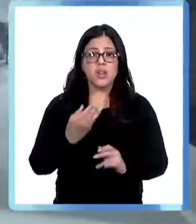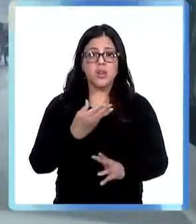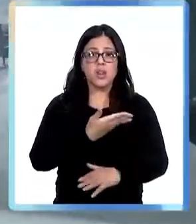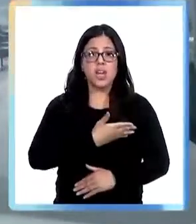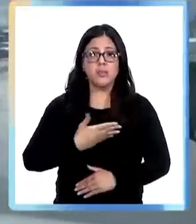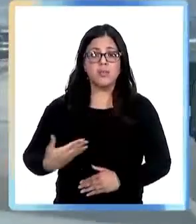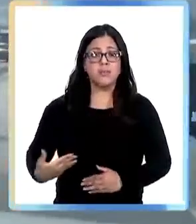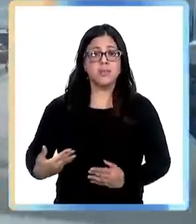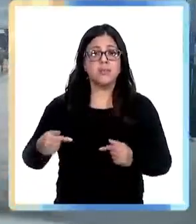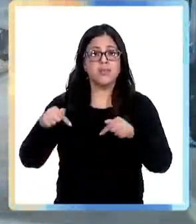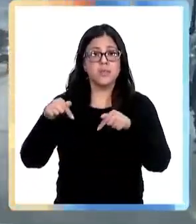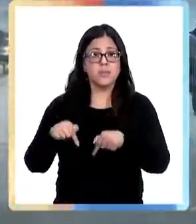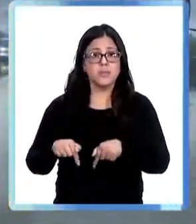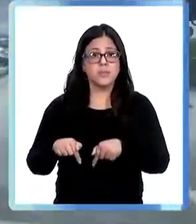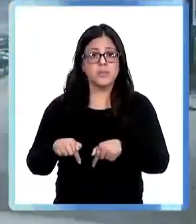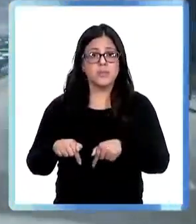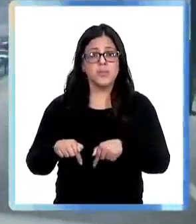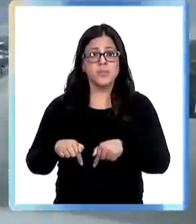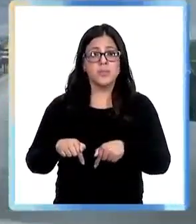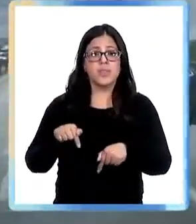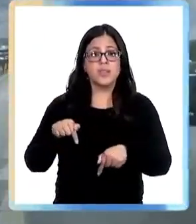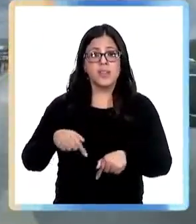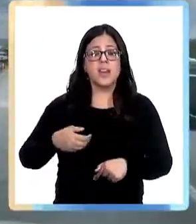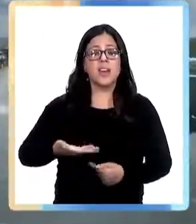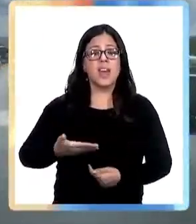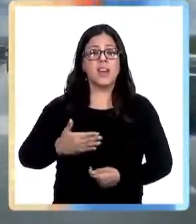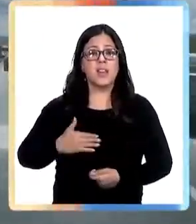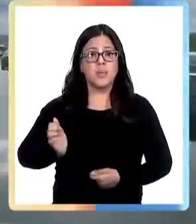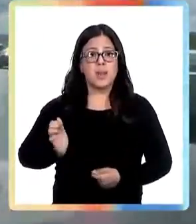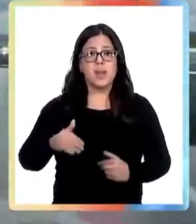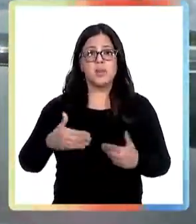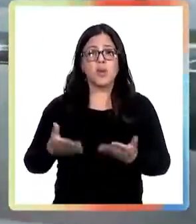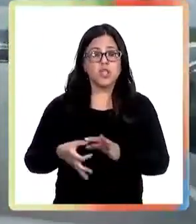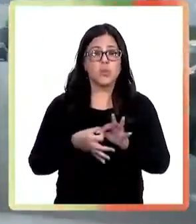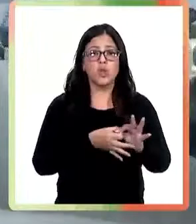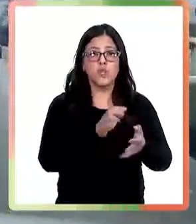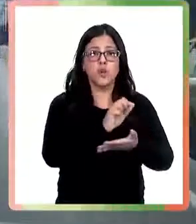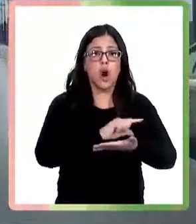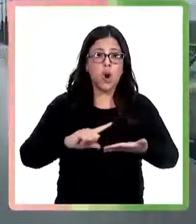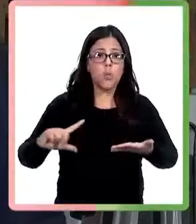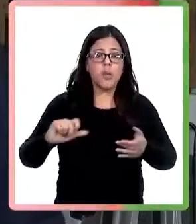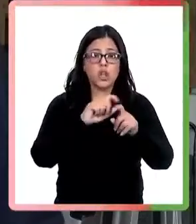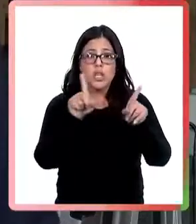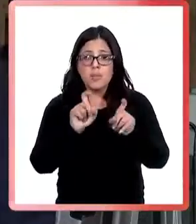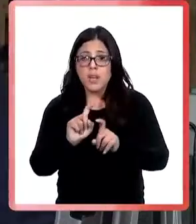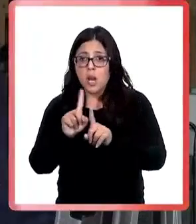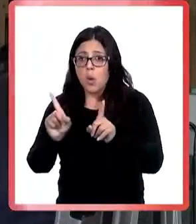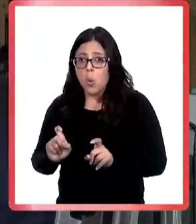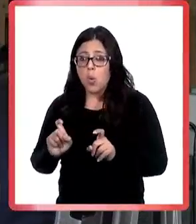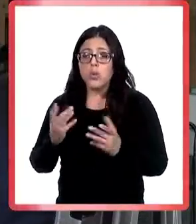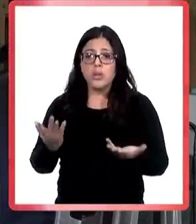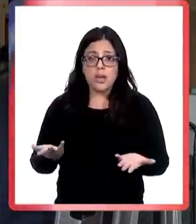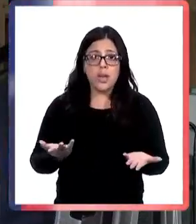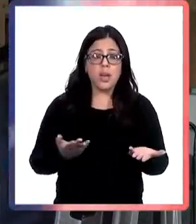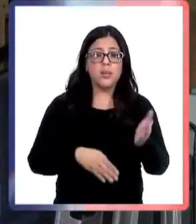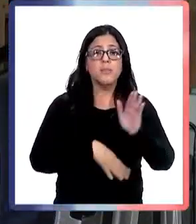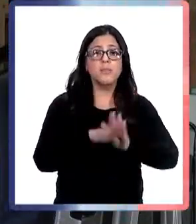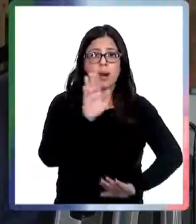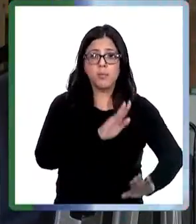por ello el aumento de consultas para dar una mayor protección a los vehículos. Las películas aseguran varios espesores,